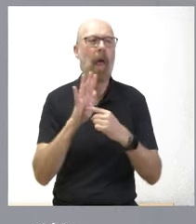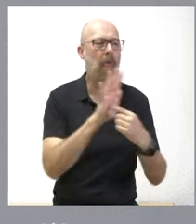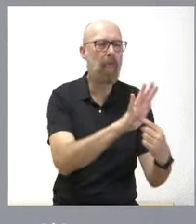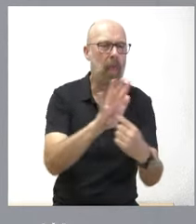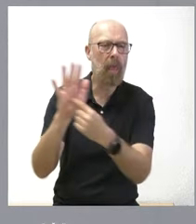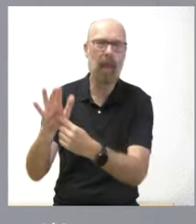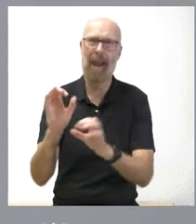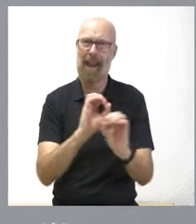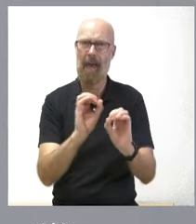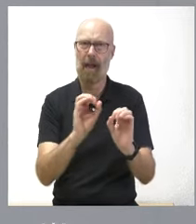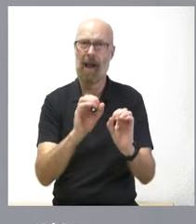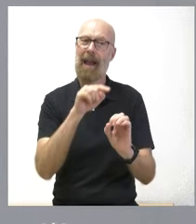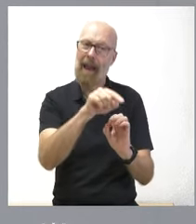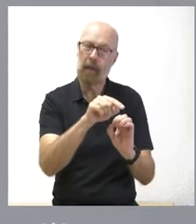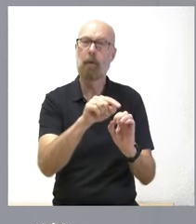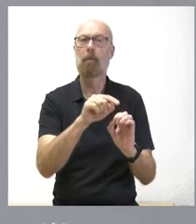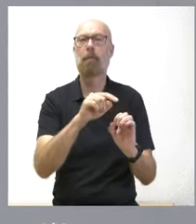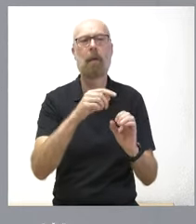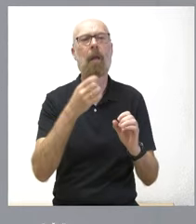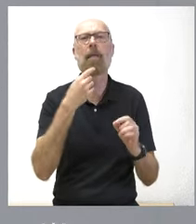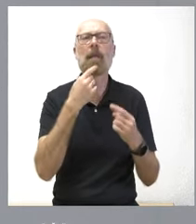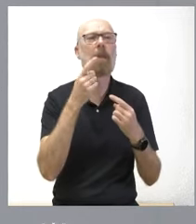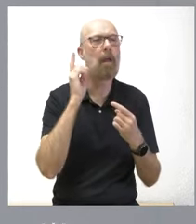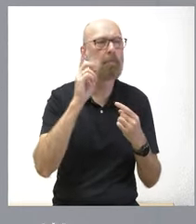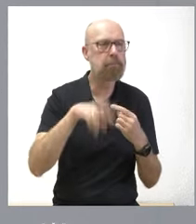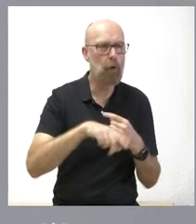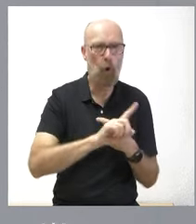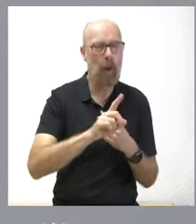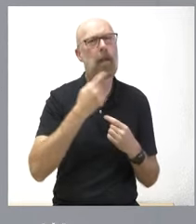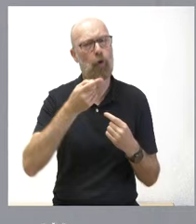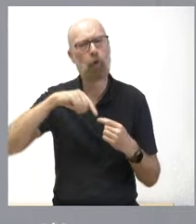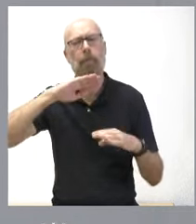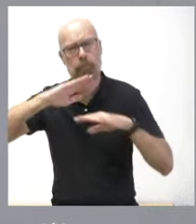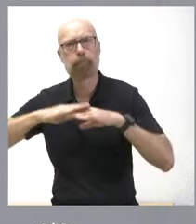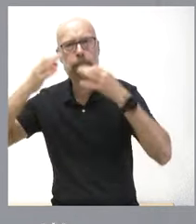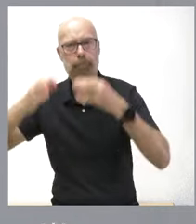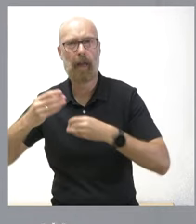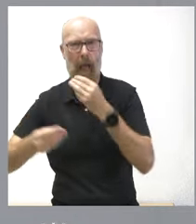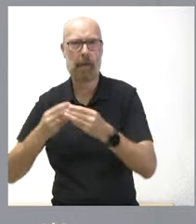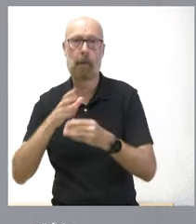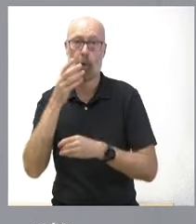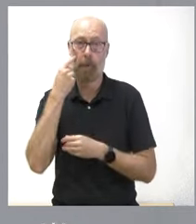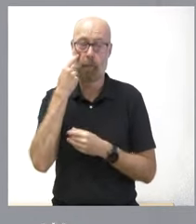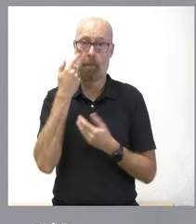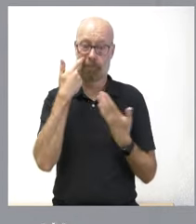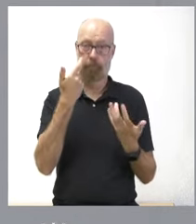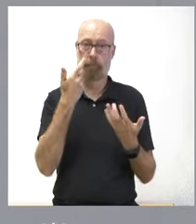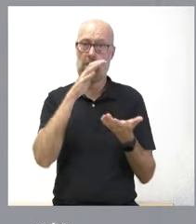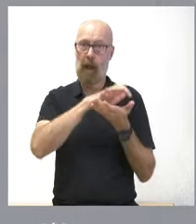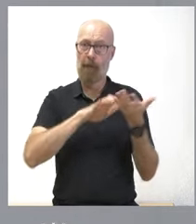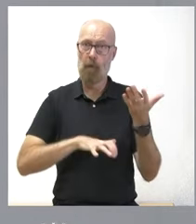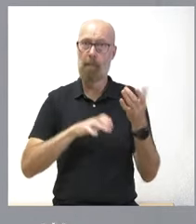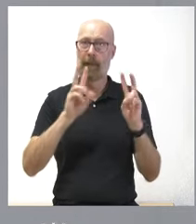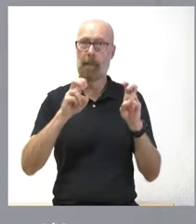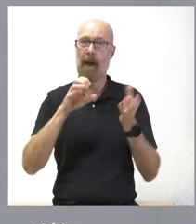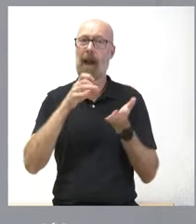Esto no solamente hay que decirlo, hay que hacerlo. Y nosotros lo demostramos en el día a día cuando se ve estos informes sobre la calidad de nuestros servicios públicos